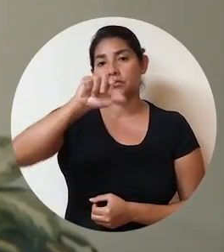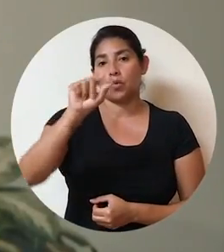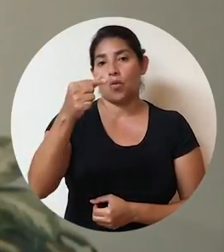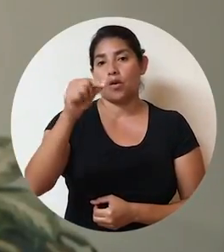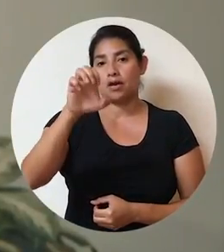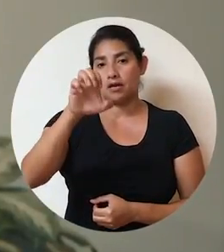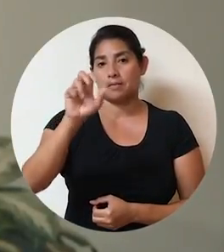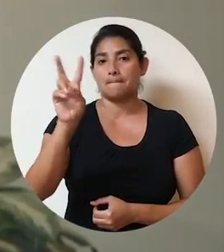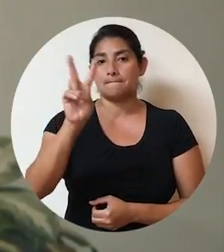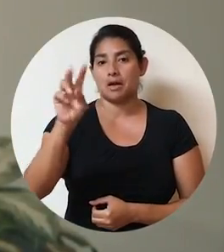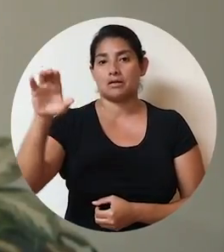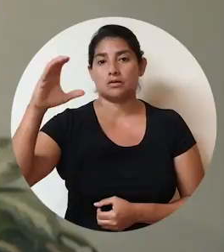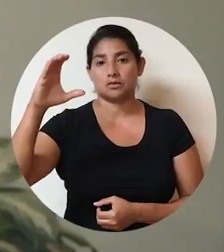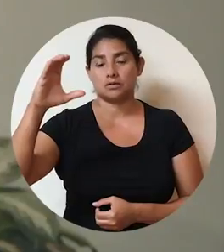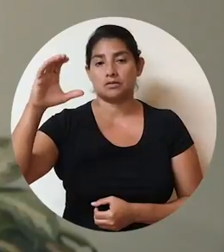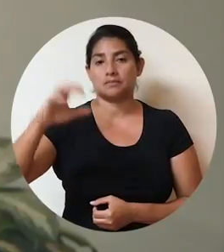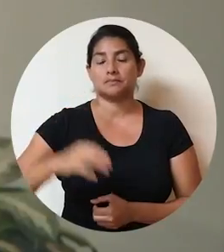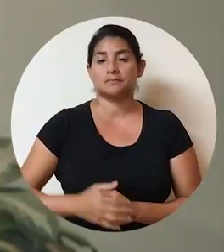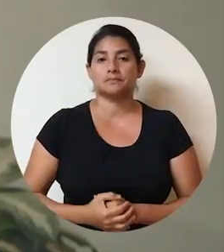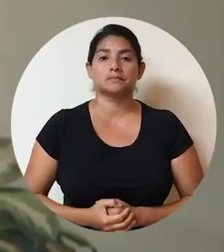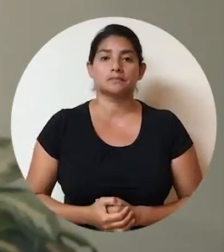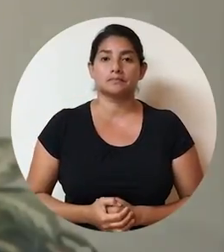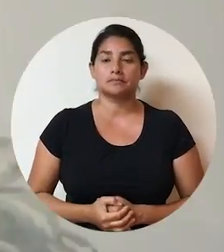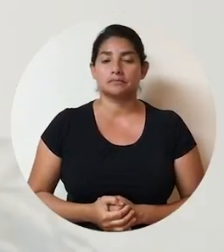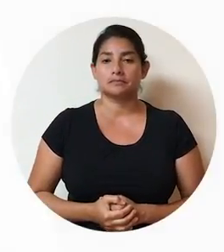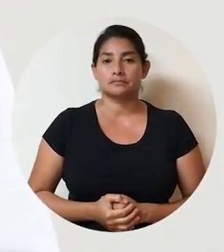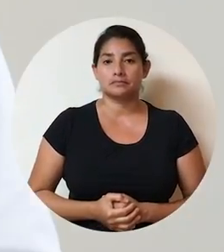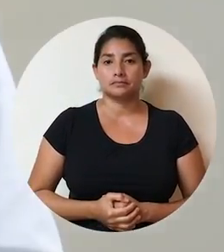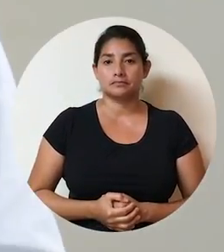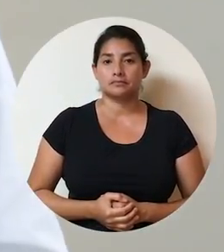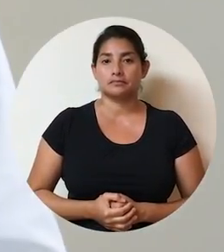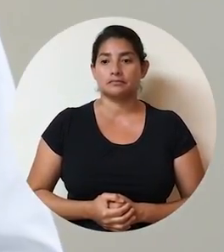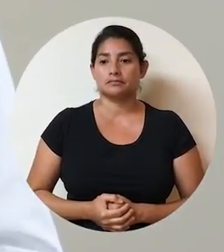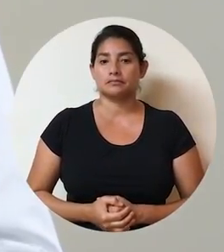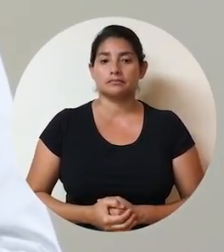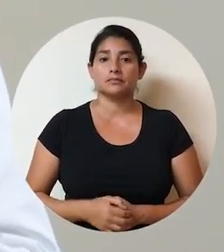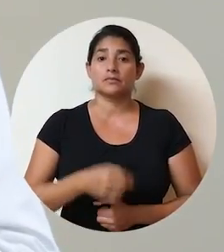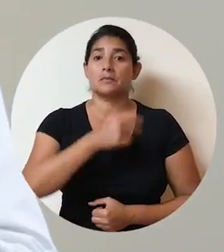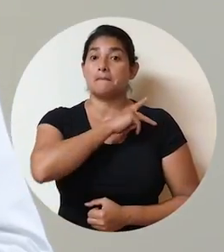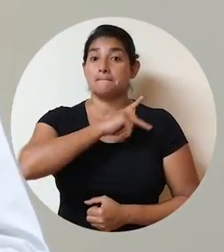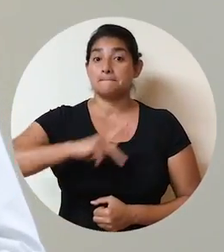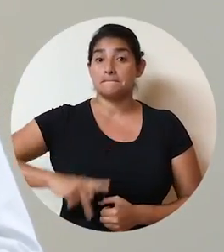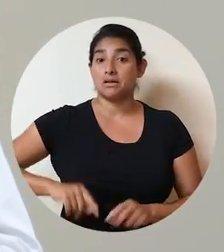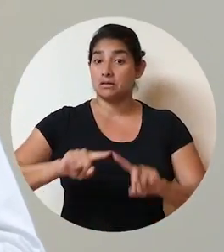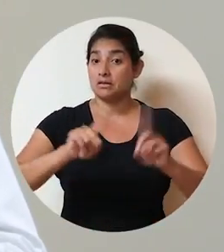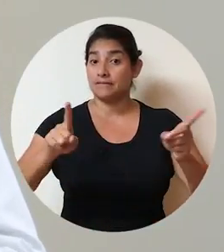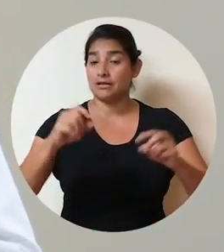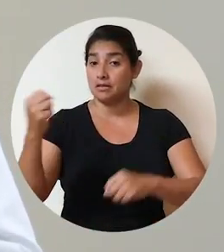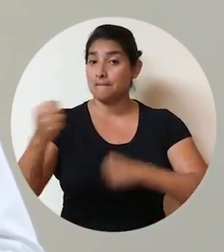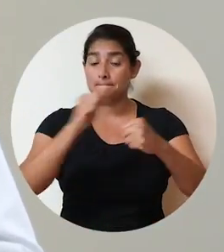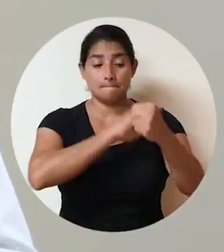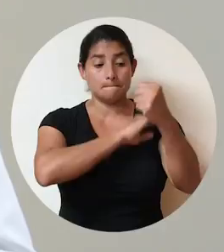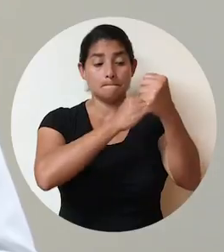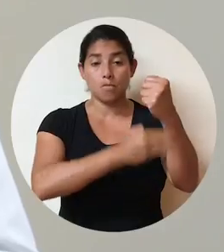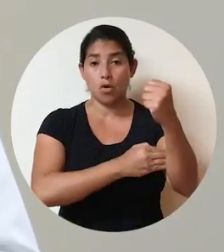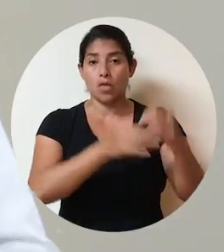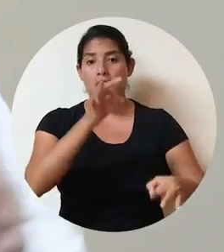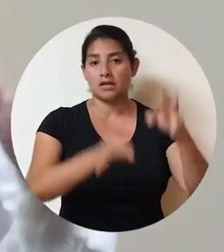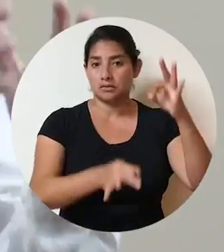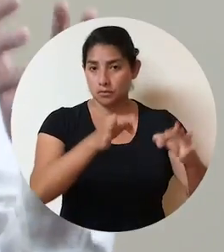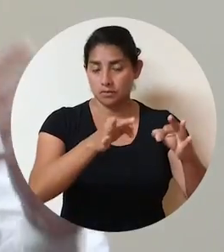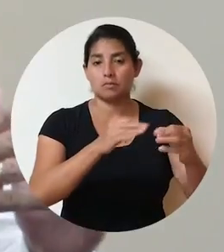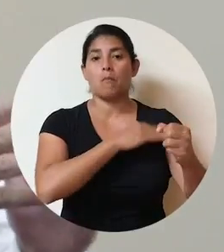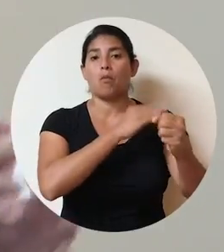Jorge Vargas Cuyel. Los presidentes de los poderes de la República,